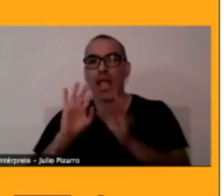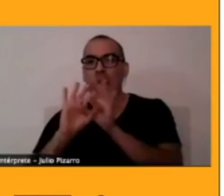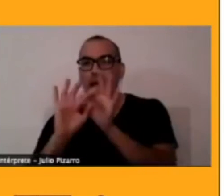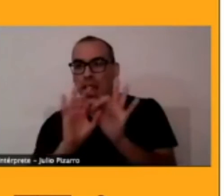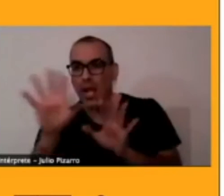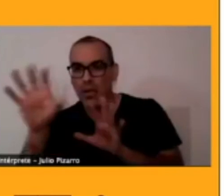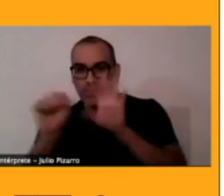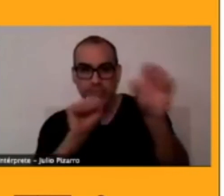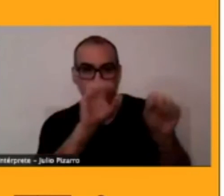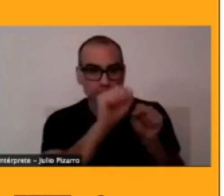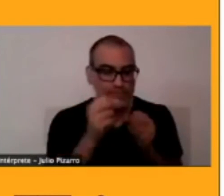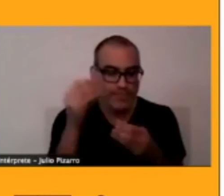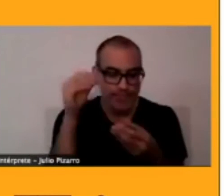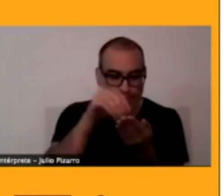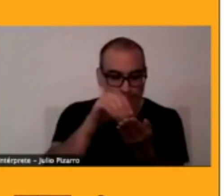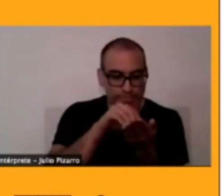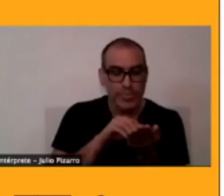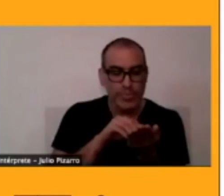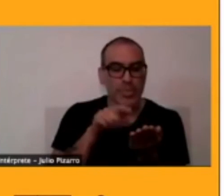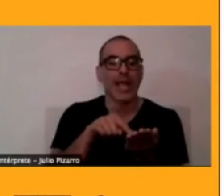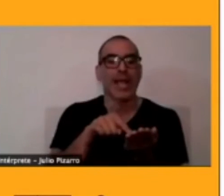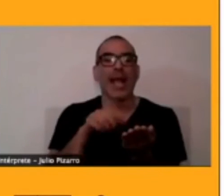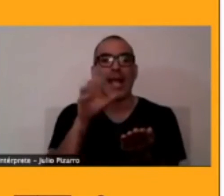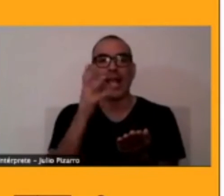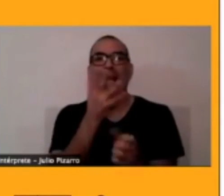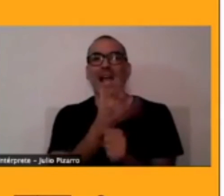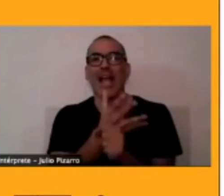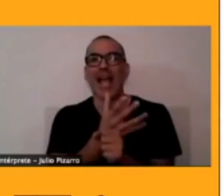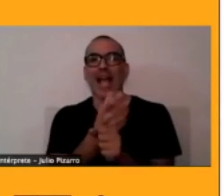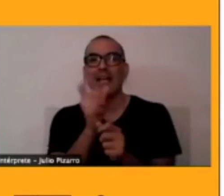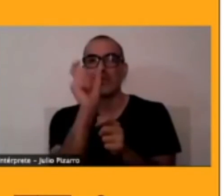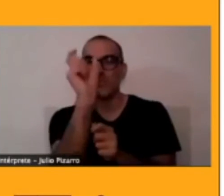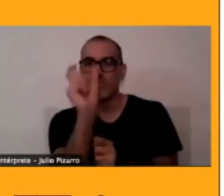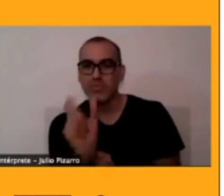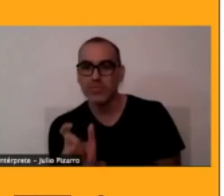pero es necesario que una comunidad de hablantes